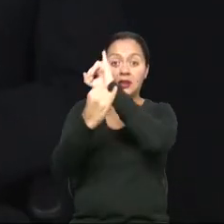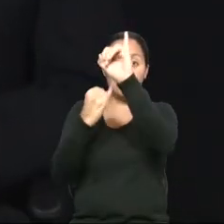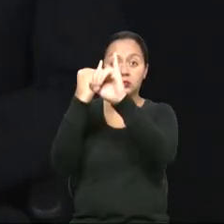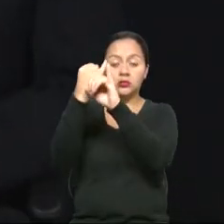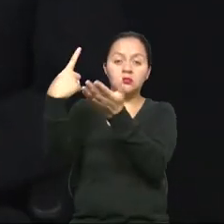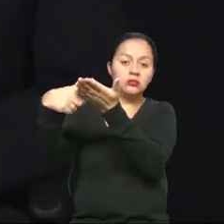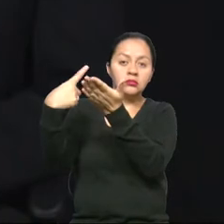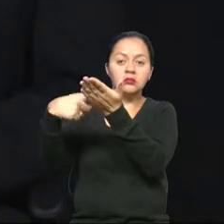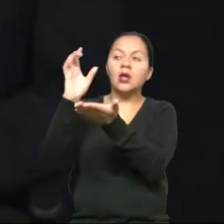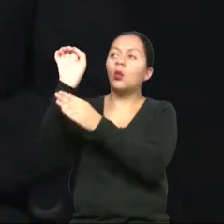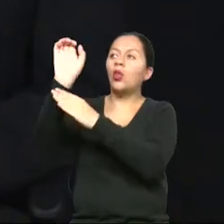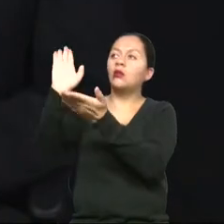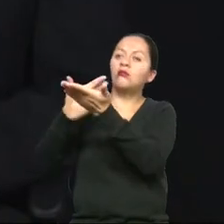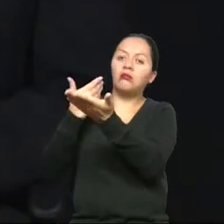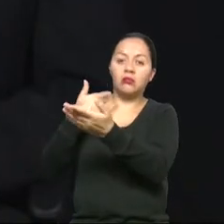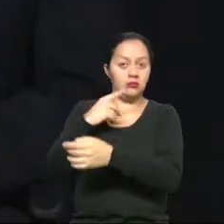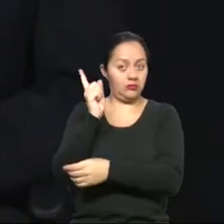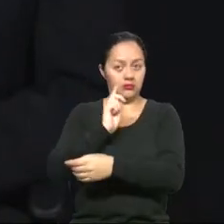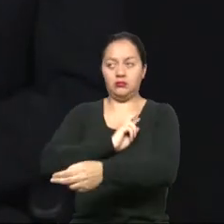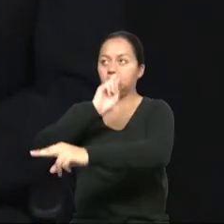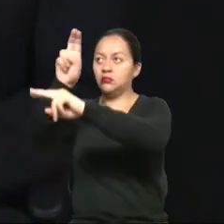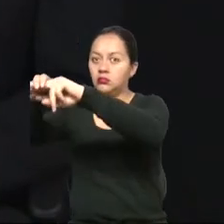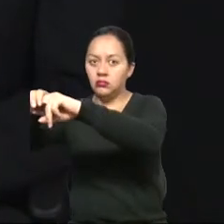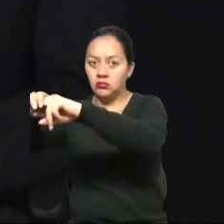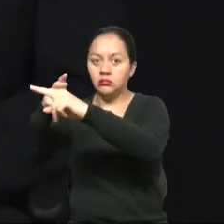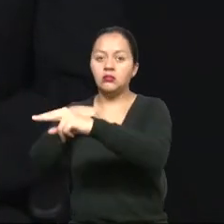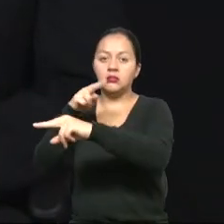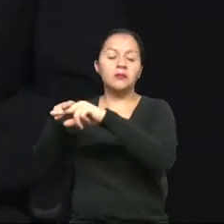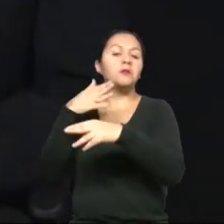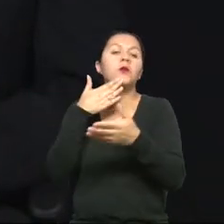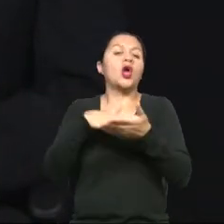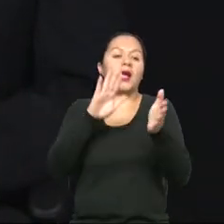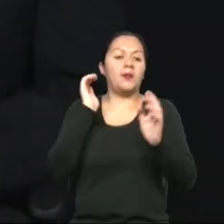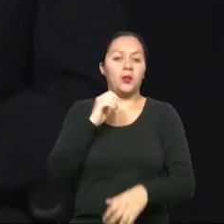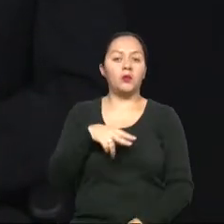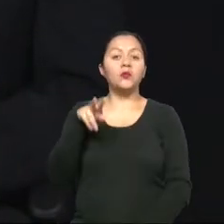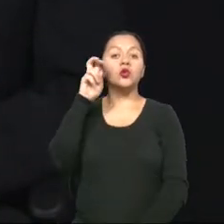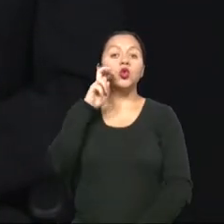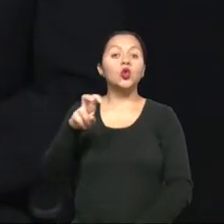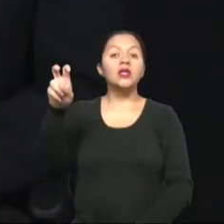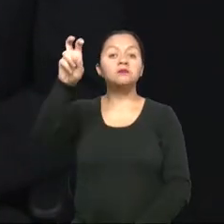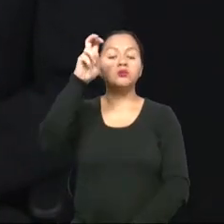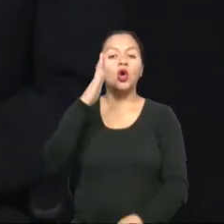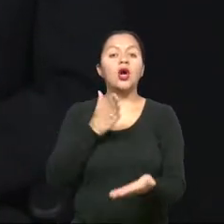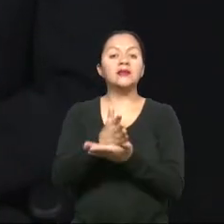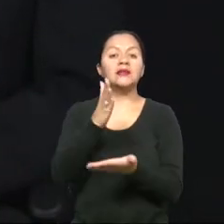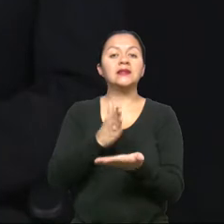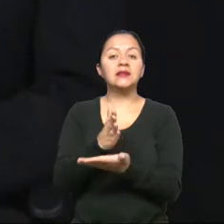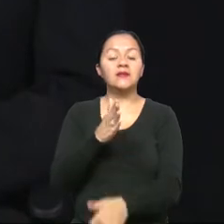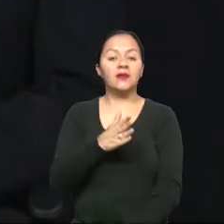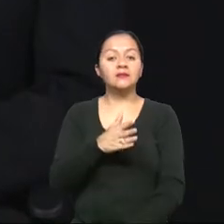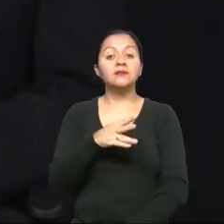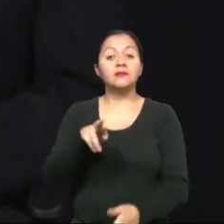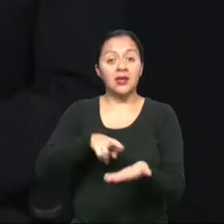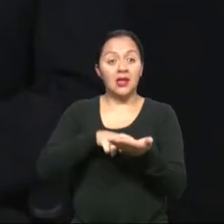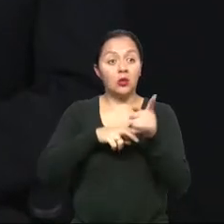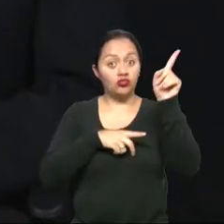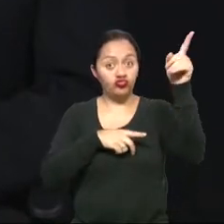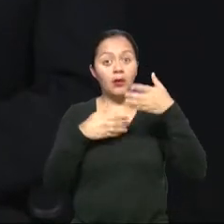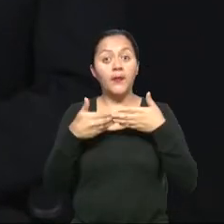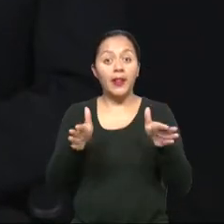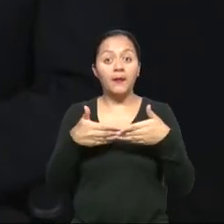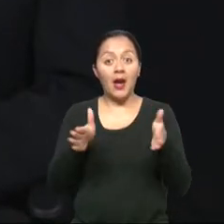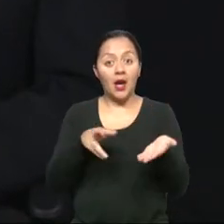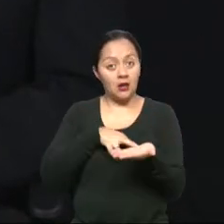mundo. Por ejemplo, ahorita estamos hablando de turismo accesible. Se hizo una reunión en Panamá y de eso